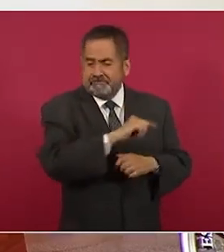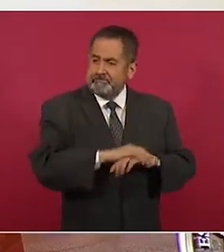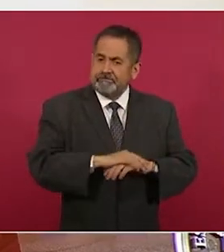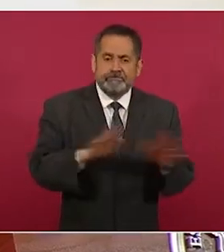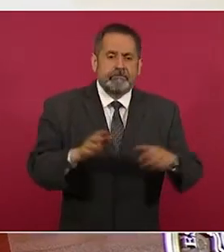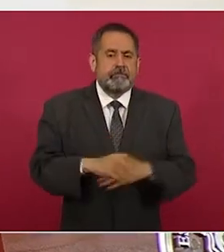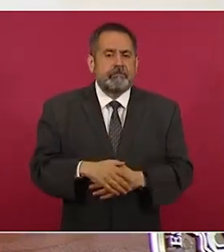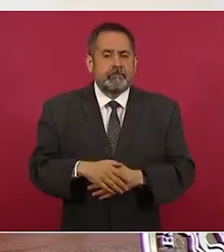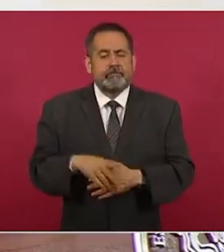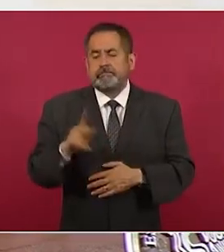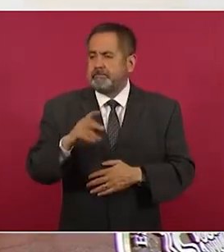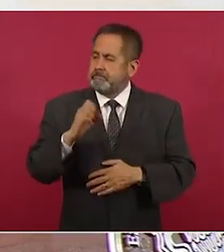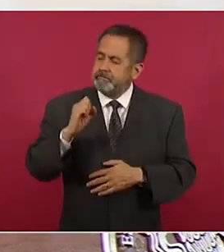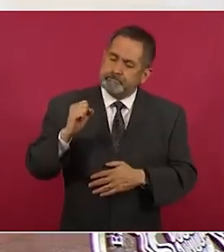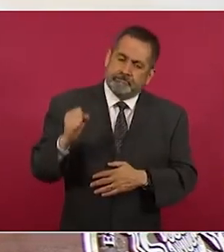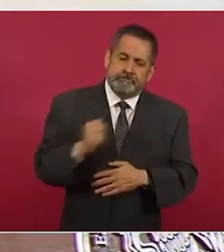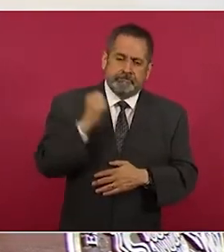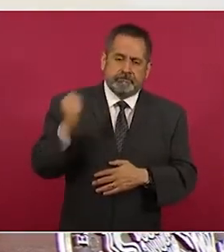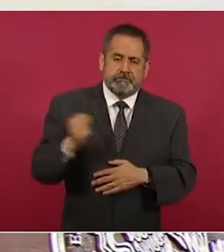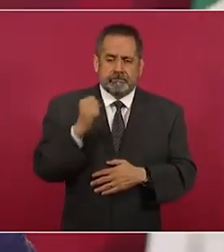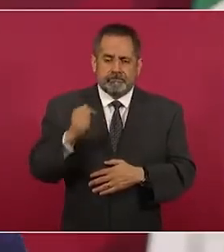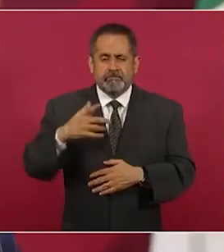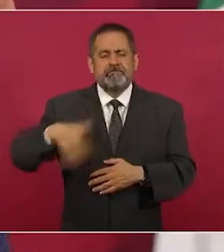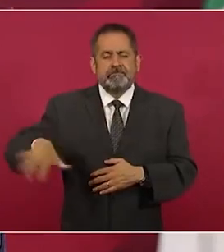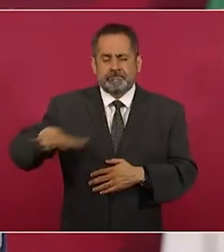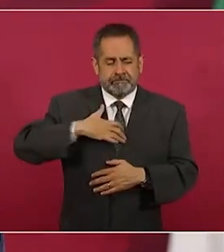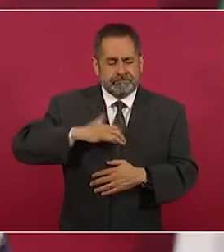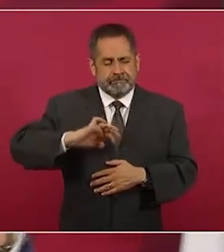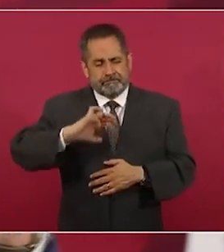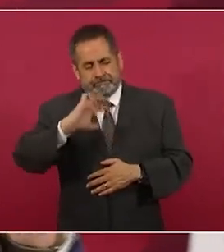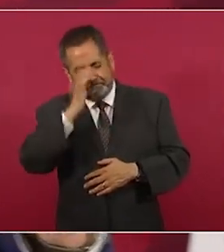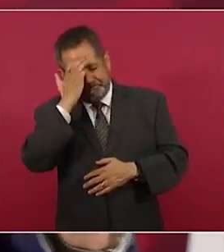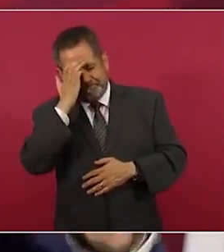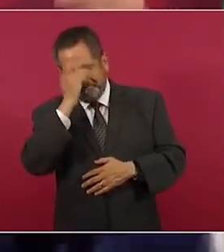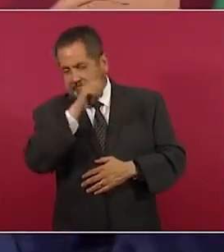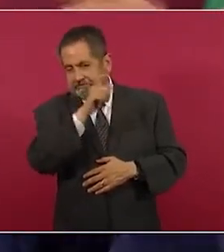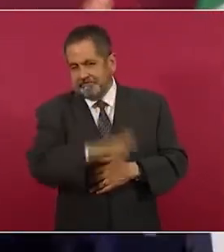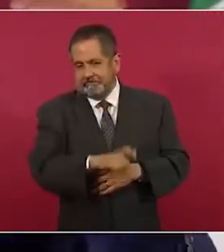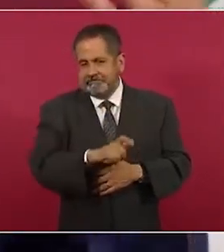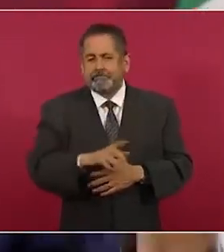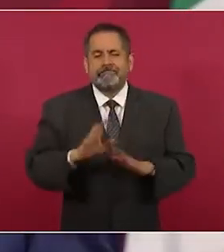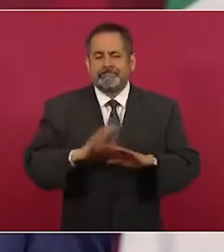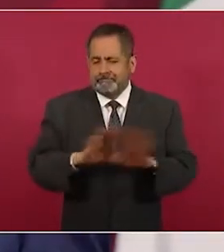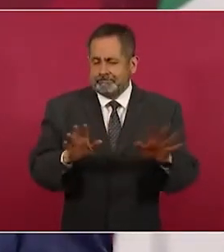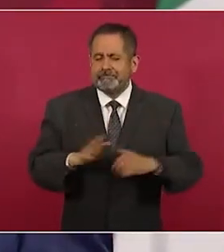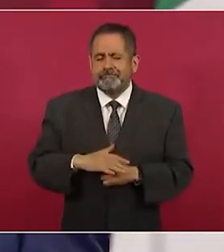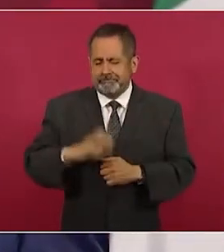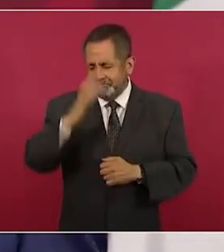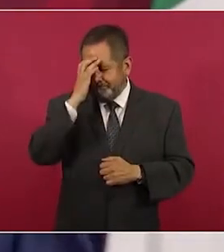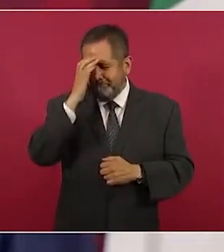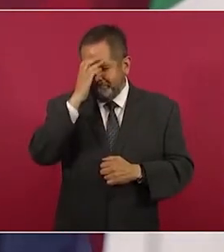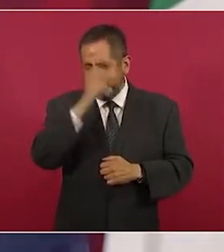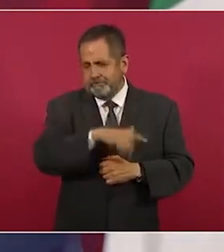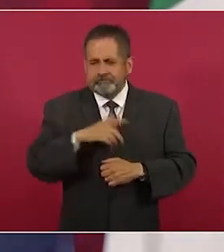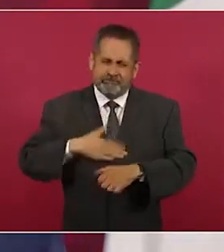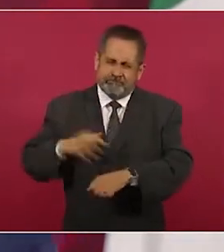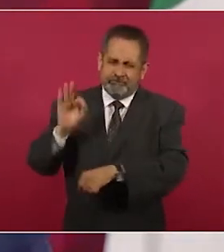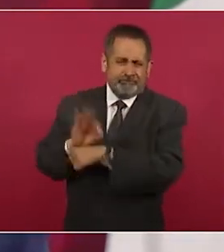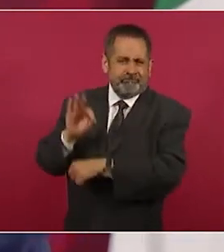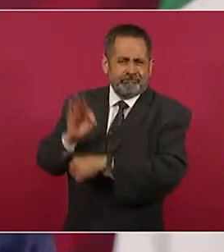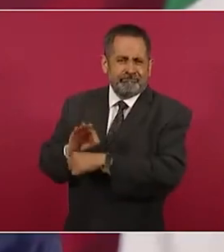Afortunadamente, como ya los conocemos, ¿desde cuándo estamos defendiendo el petróleo?